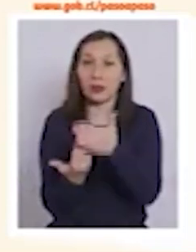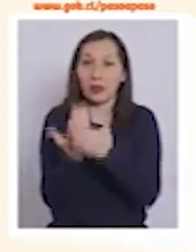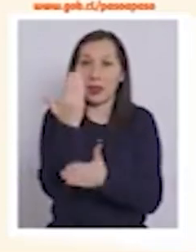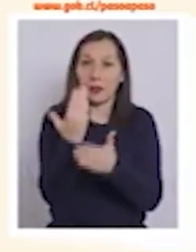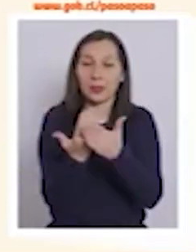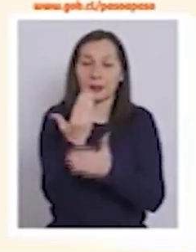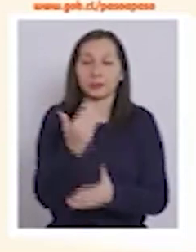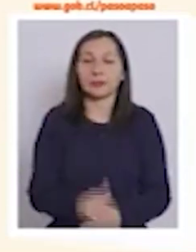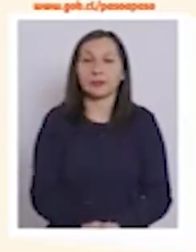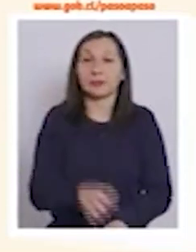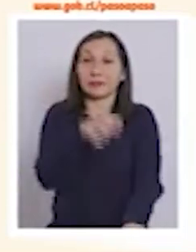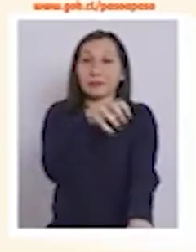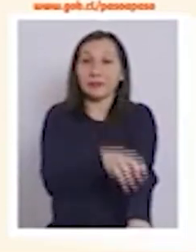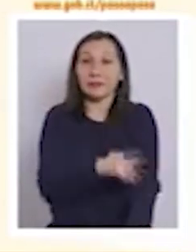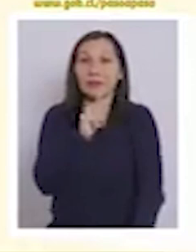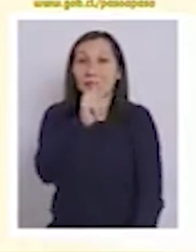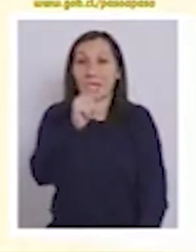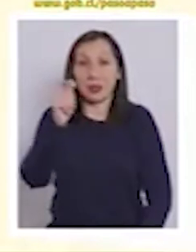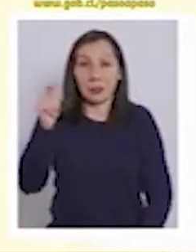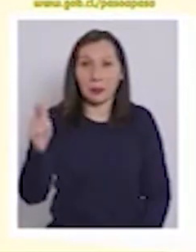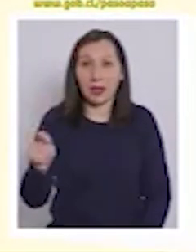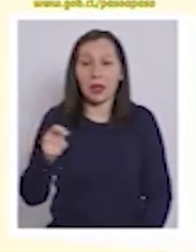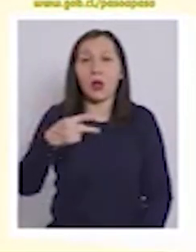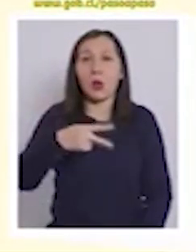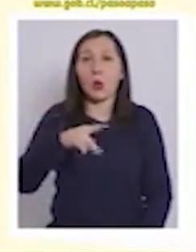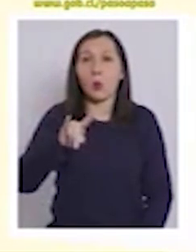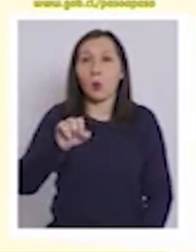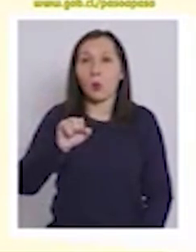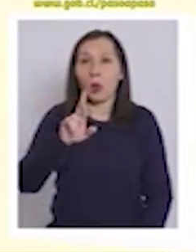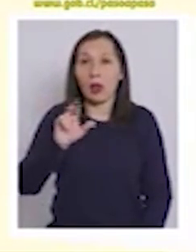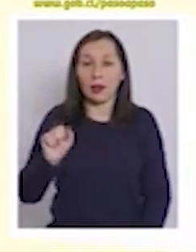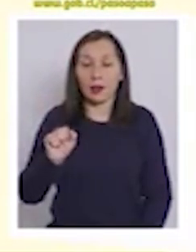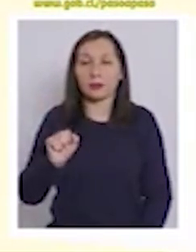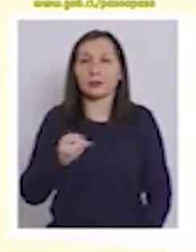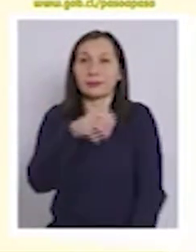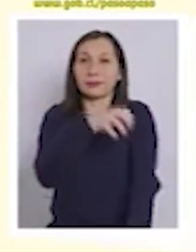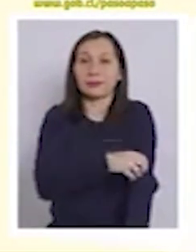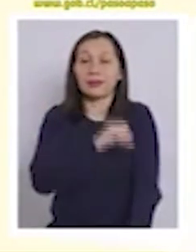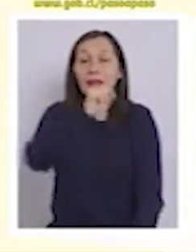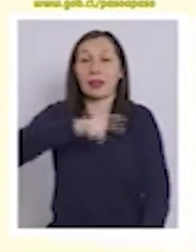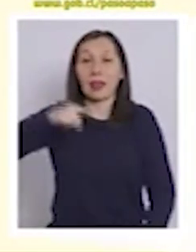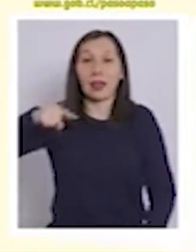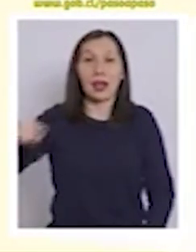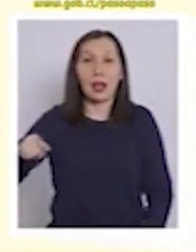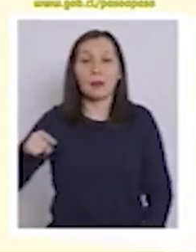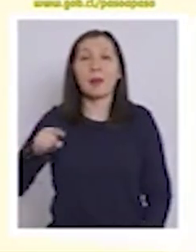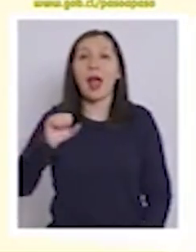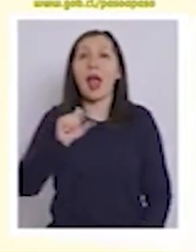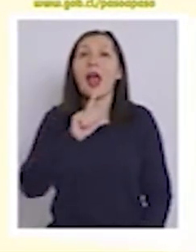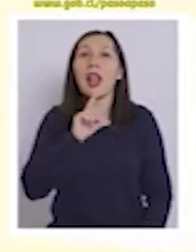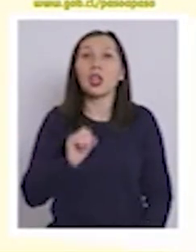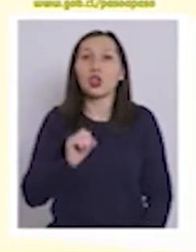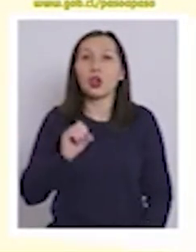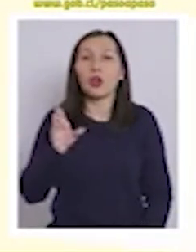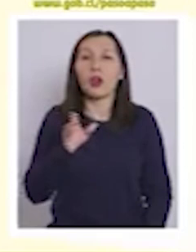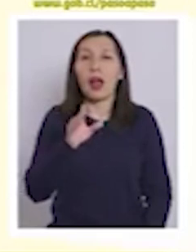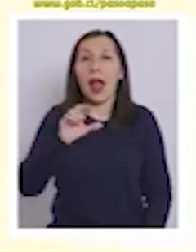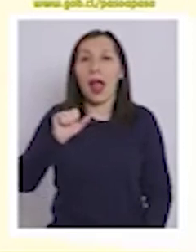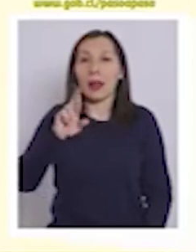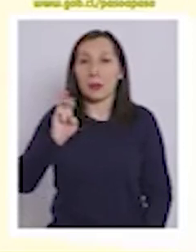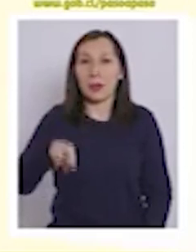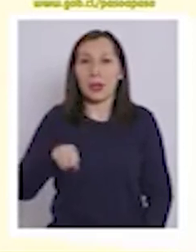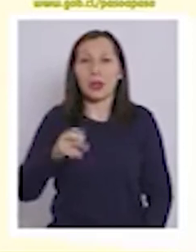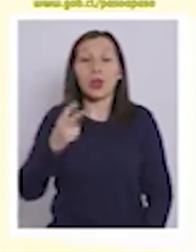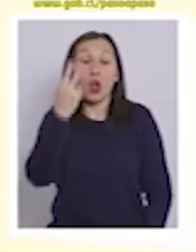mañana. En la región de Tarapacá, Huara. En la región de Atacama, Alto del Carmen. En la región